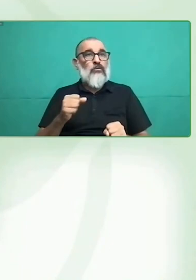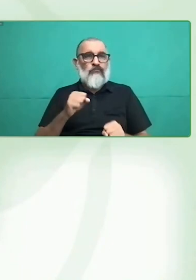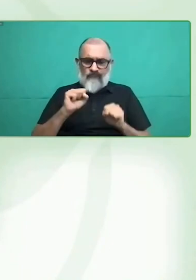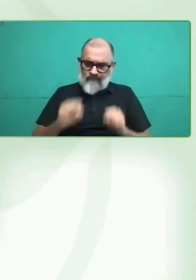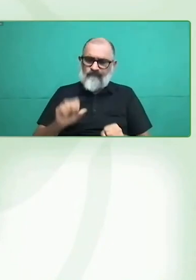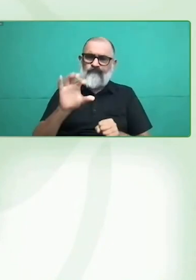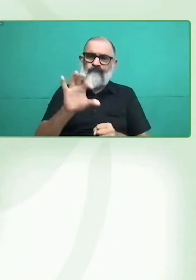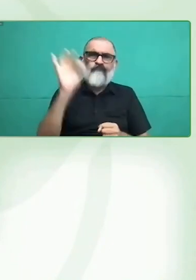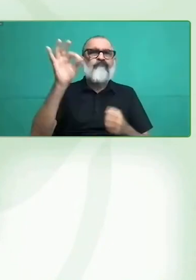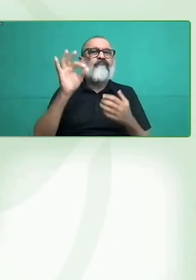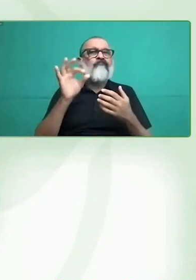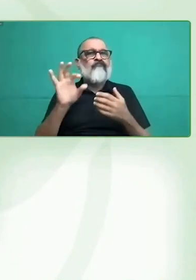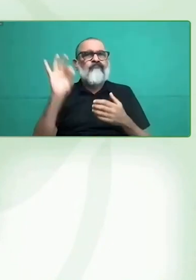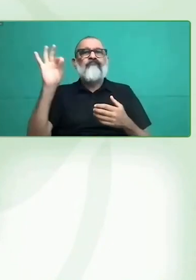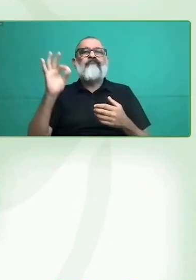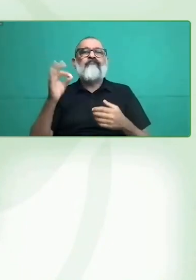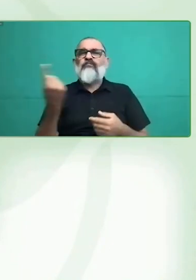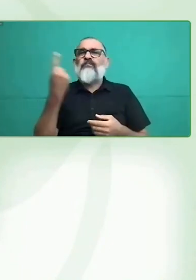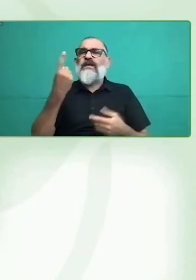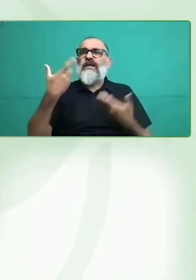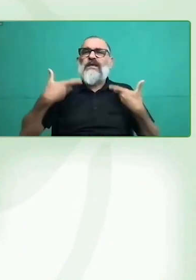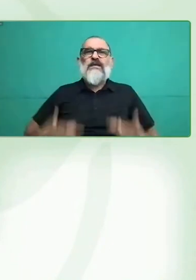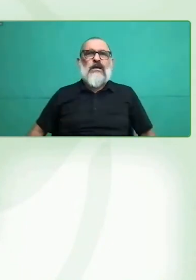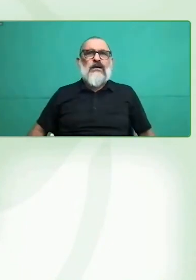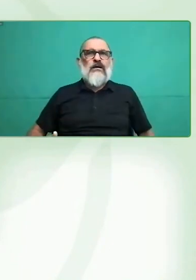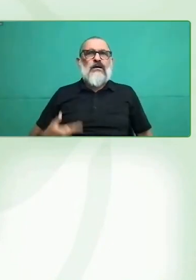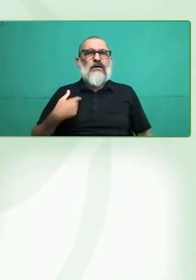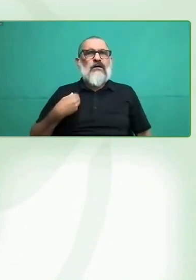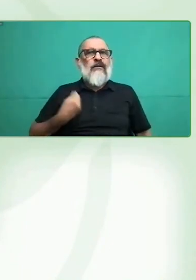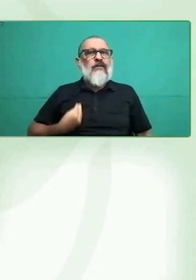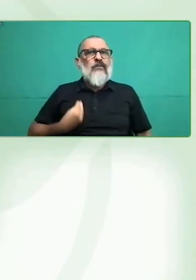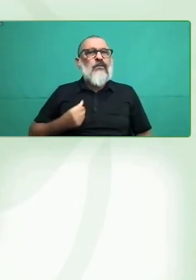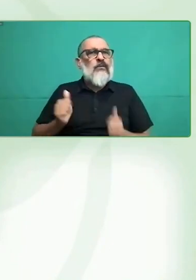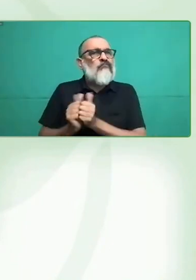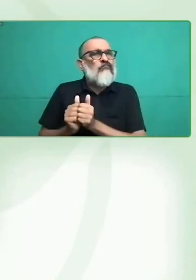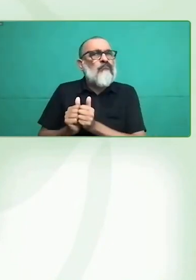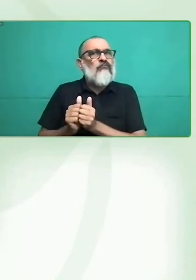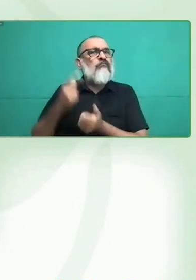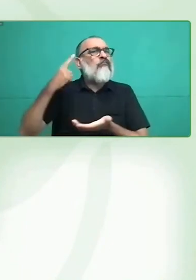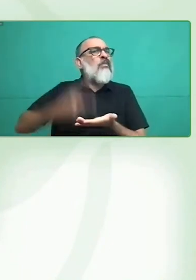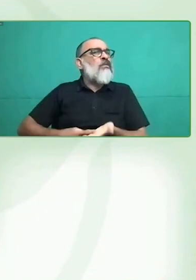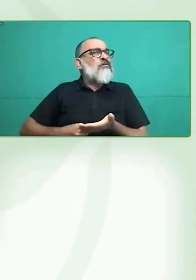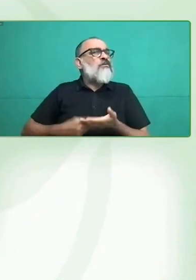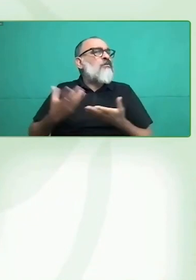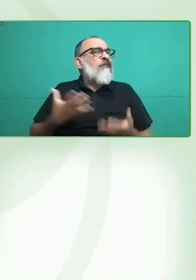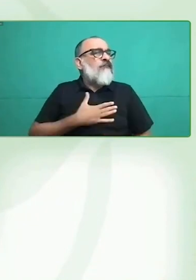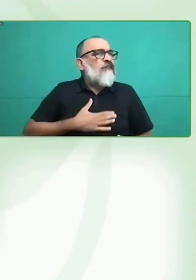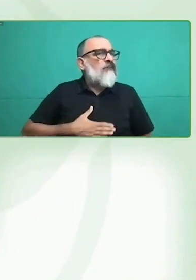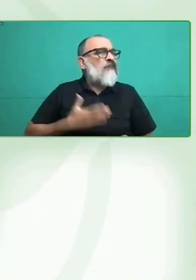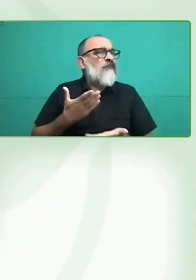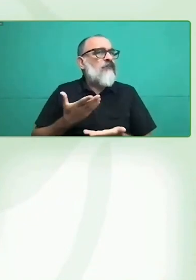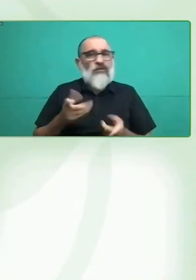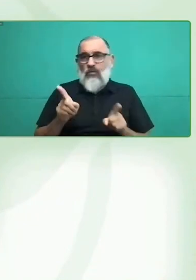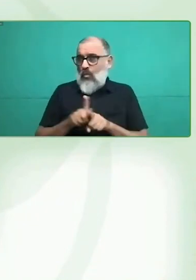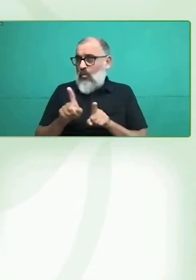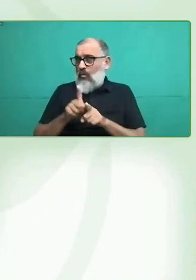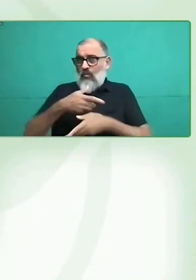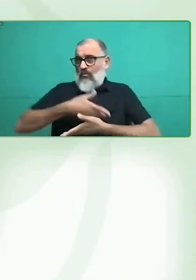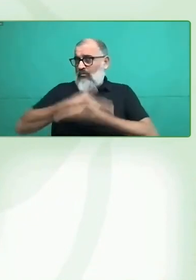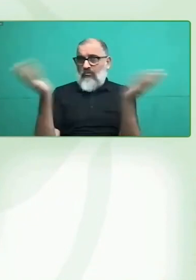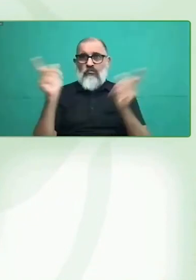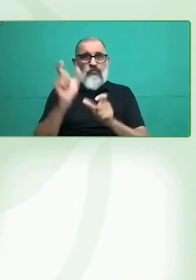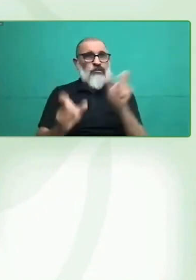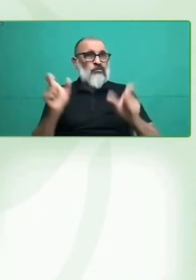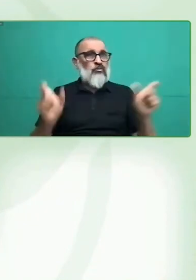Yo creo que todos los que estamos en la sala tenemos eso más que claro, sin embargo, desafortunadamente esta todavía no es la